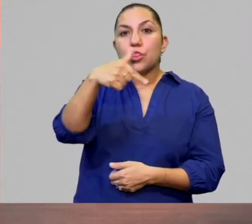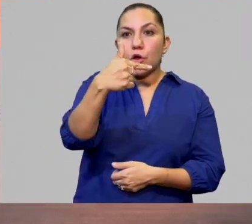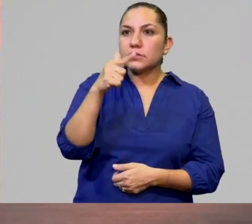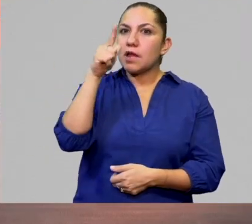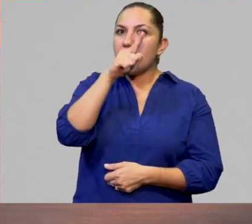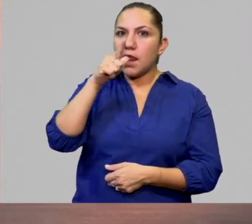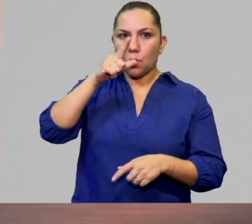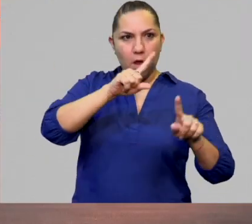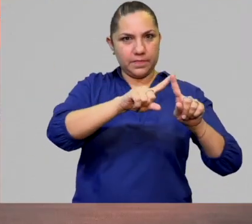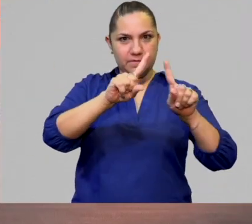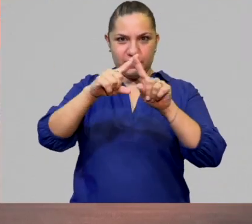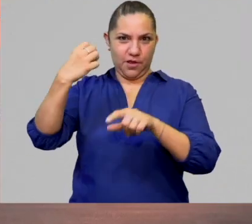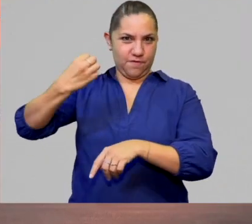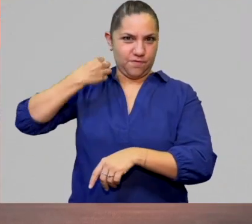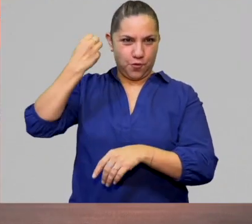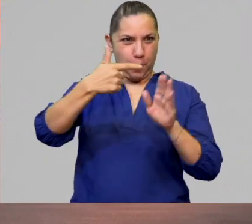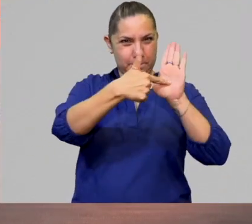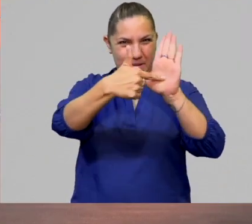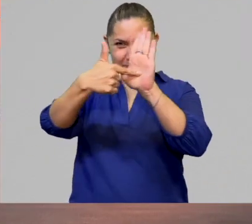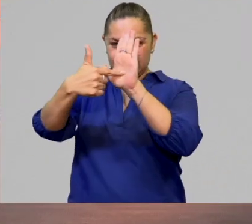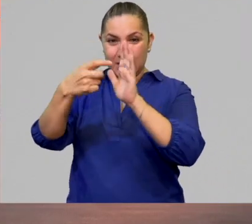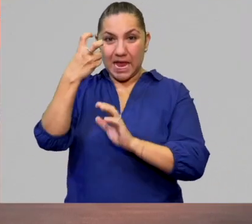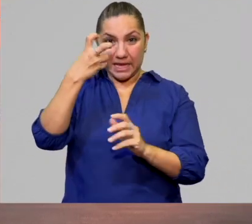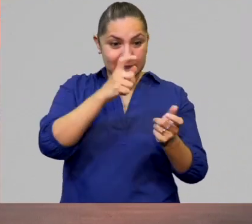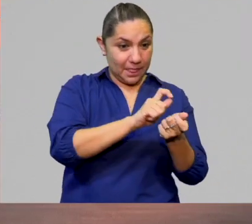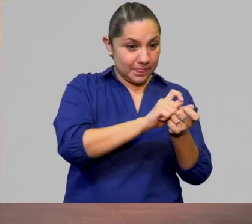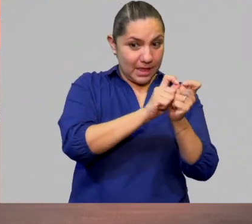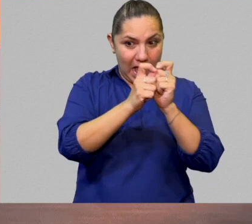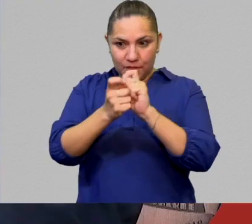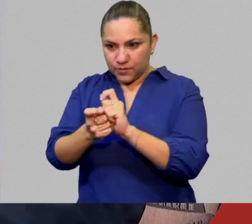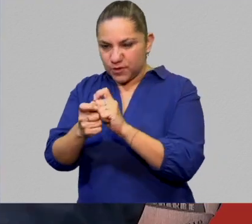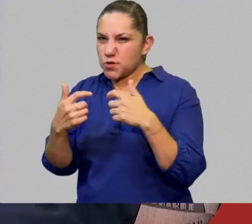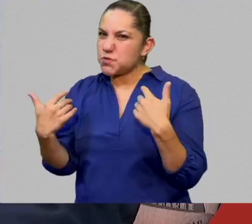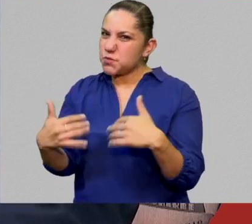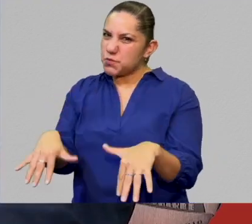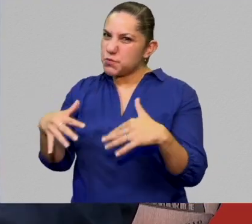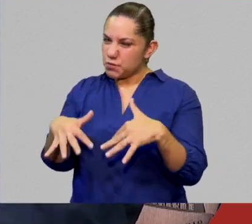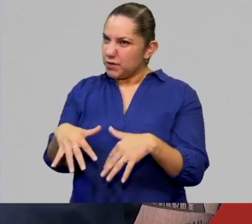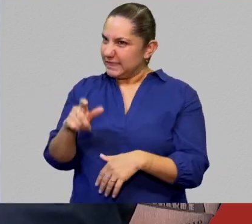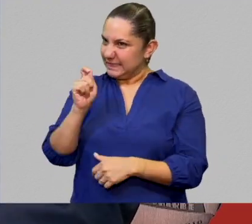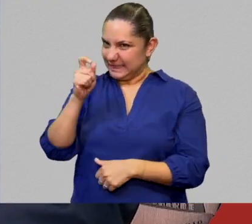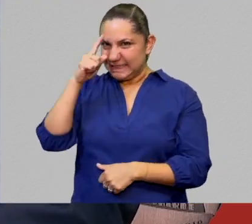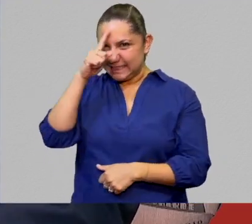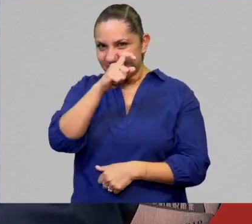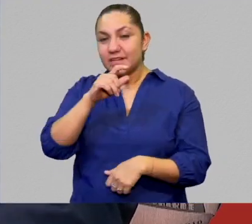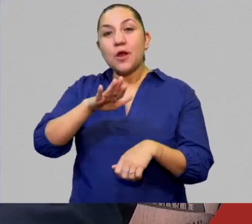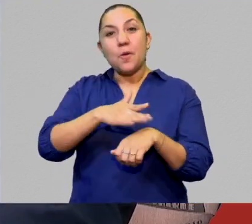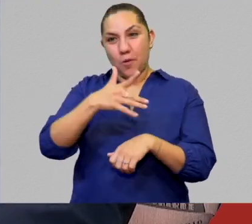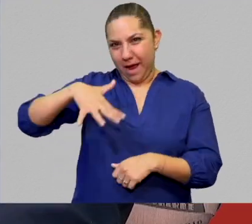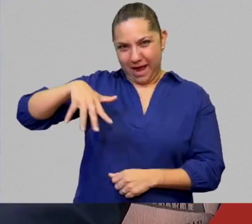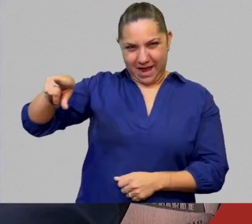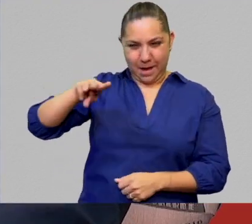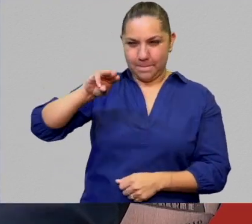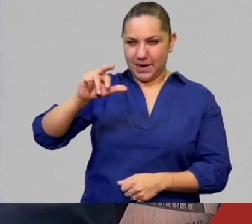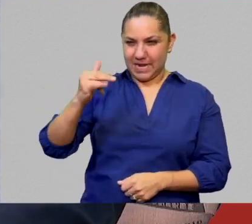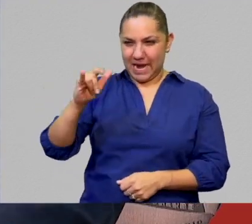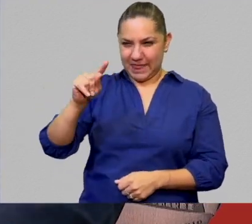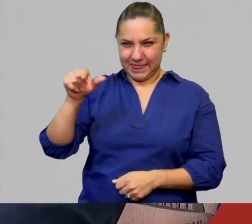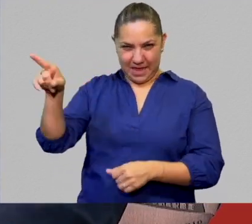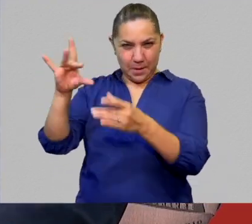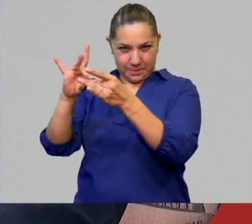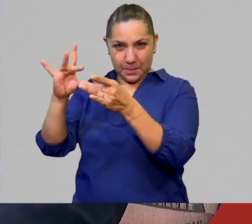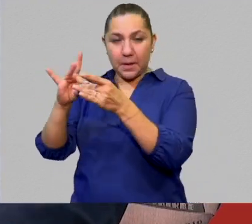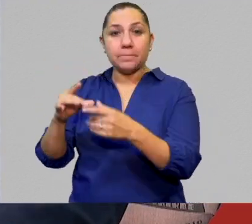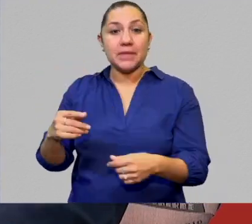diferentes, es todo un reto. Es un reto en la traducción porque, como lo comentaba la maestra Margarita, por ejemplo, los